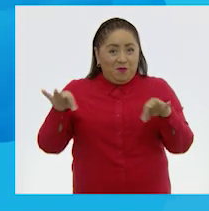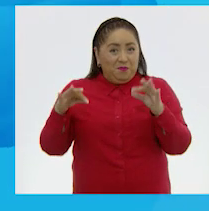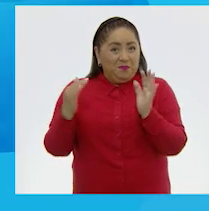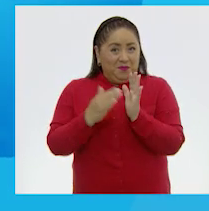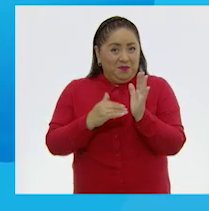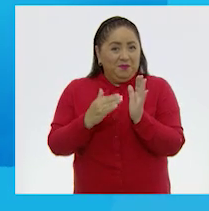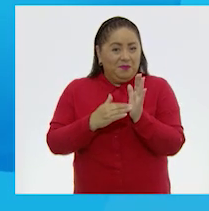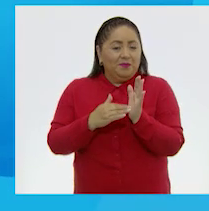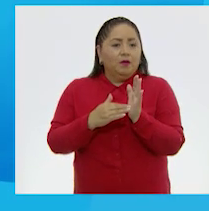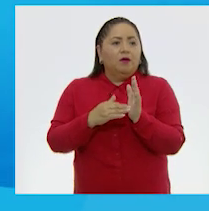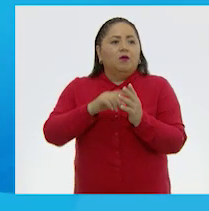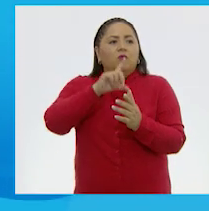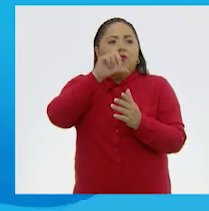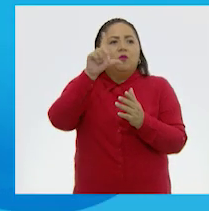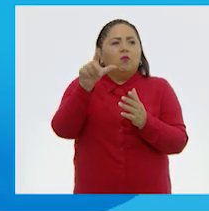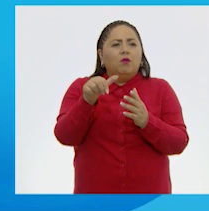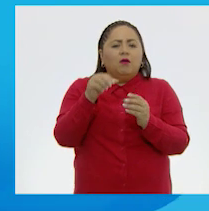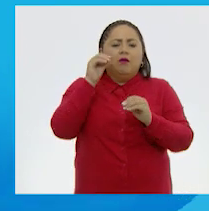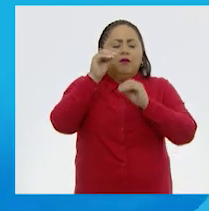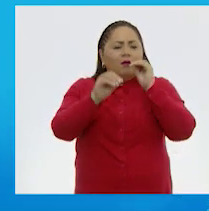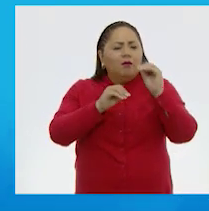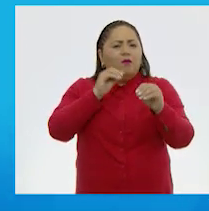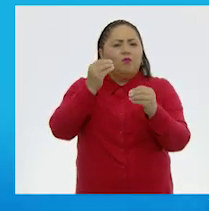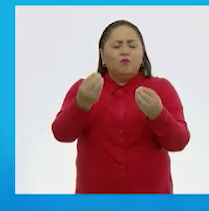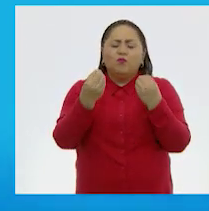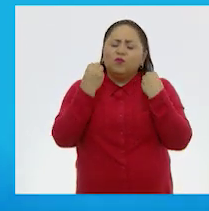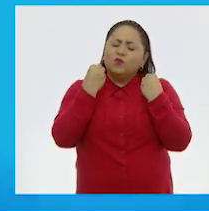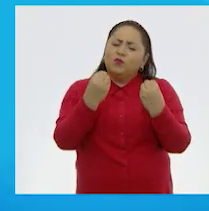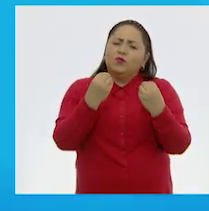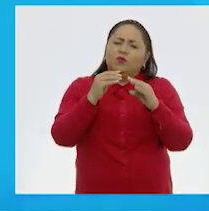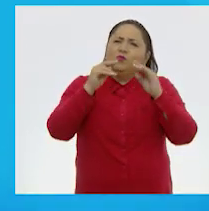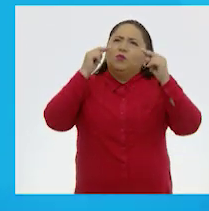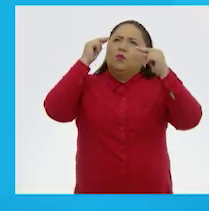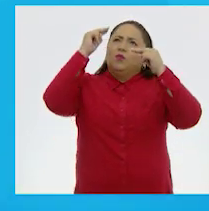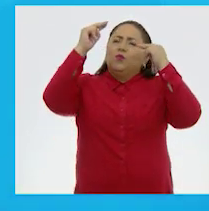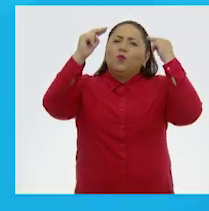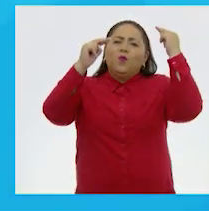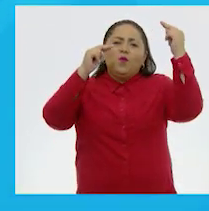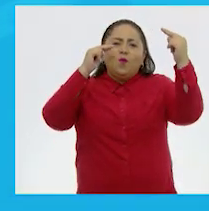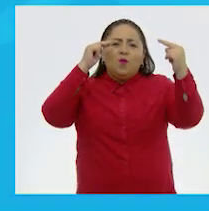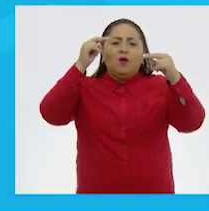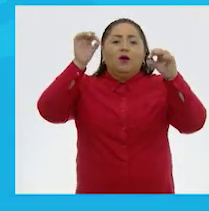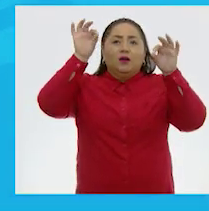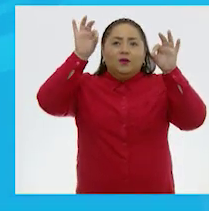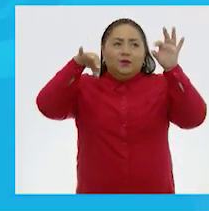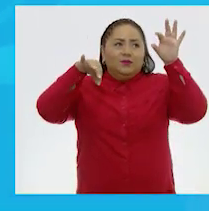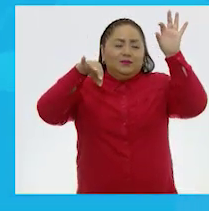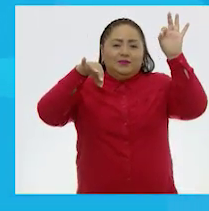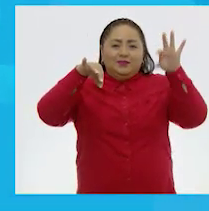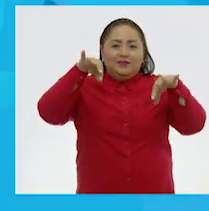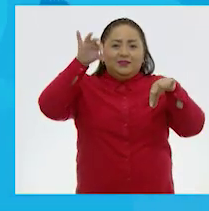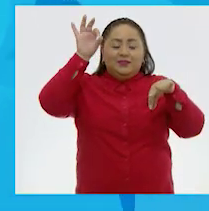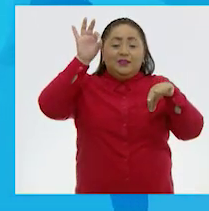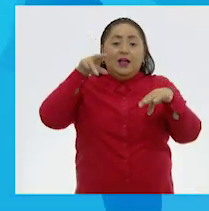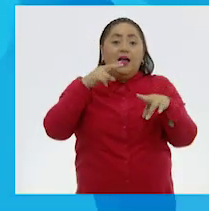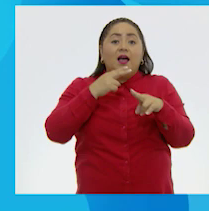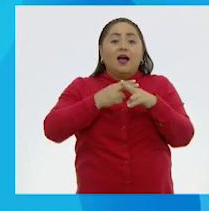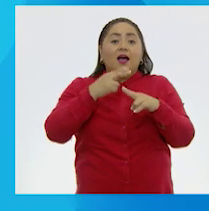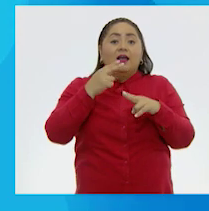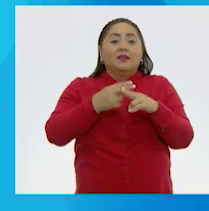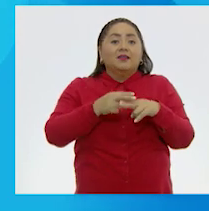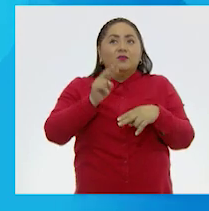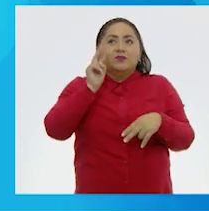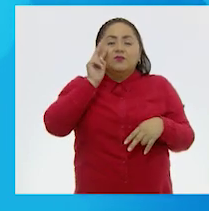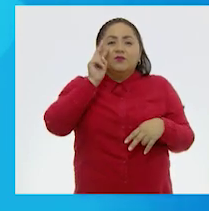papel fue llenándose de nubes y gotitas hasta que vio